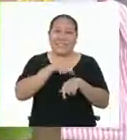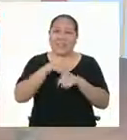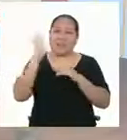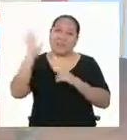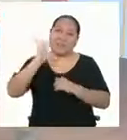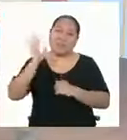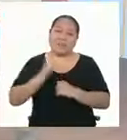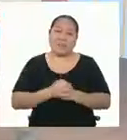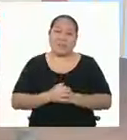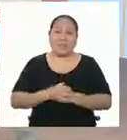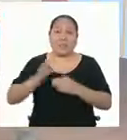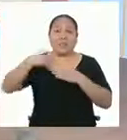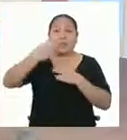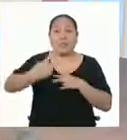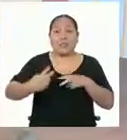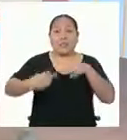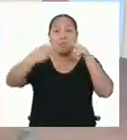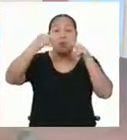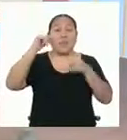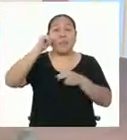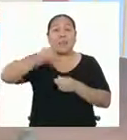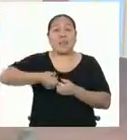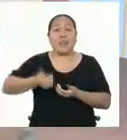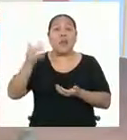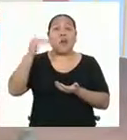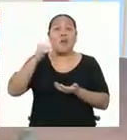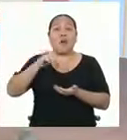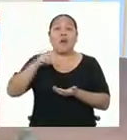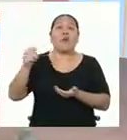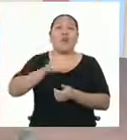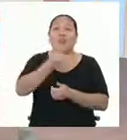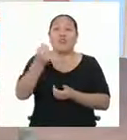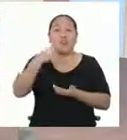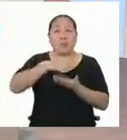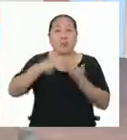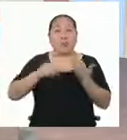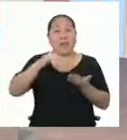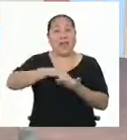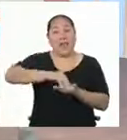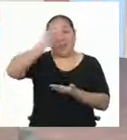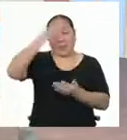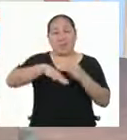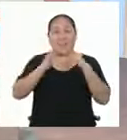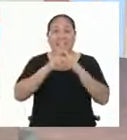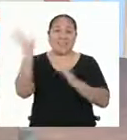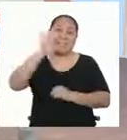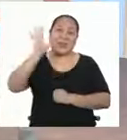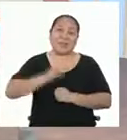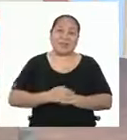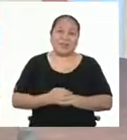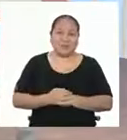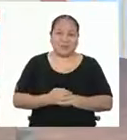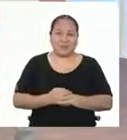despedirnos. Nos vemos mañana en otro programa de Aprendo en Casa. ¡Chau! ¡Chau!